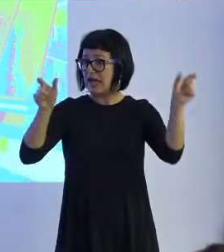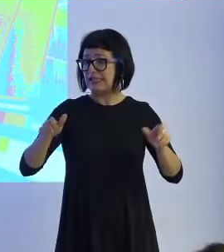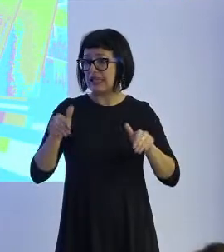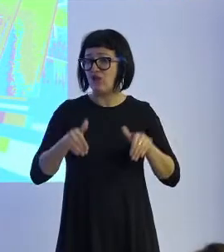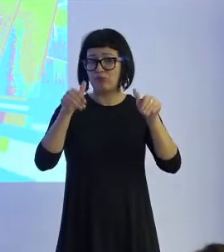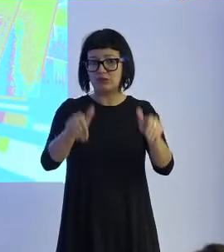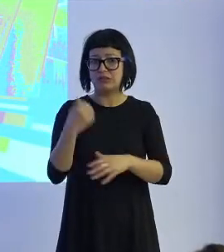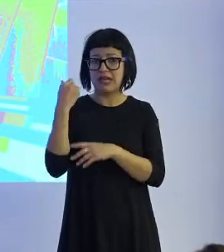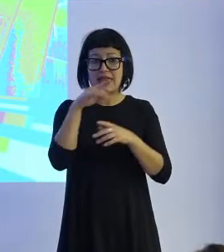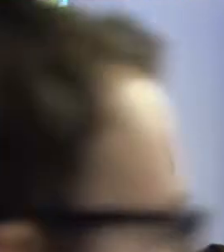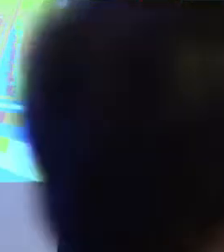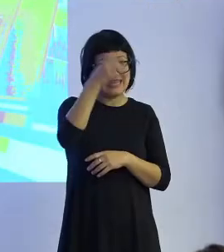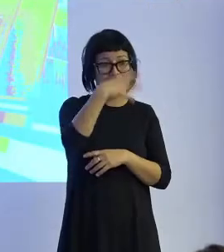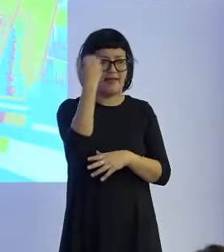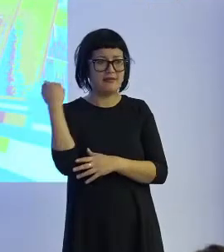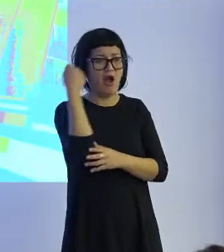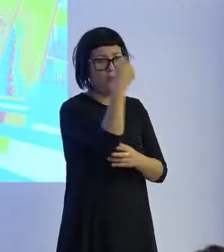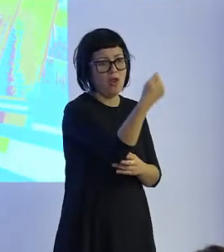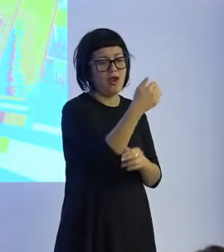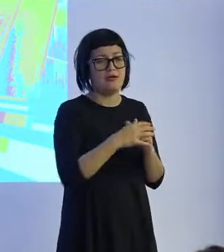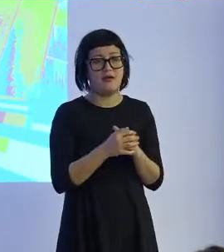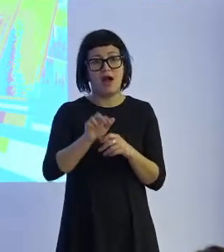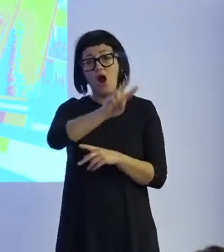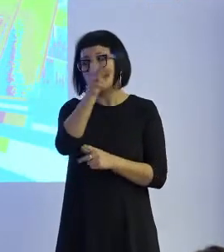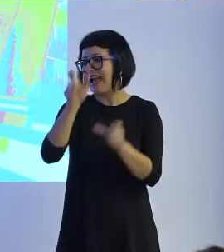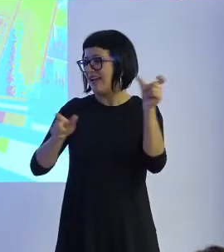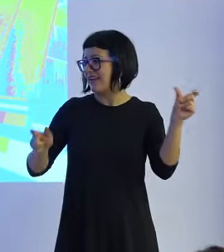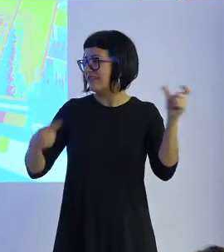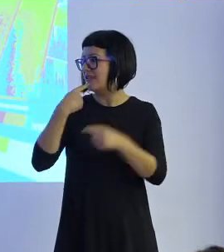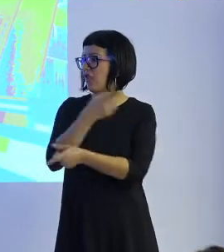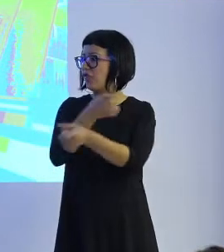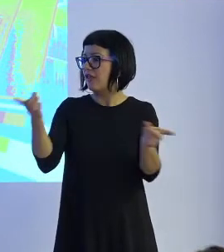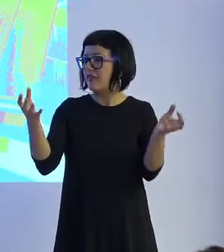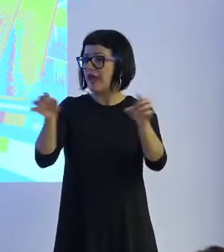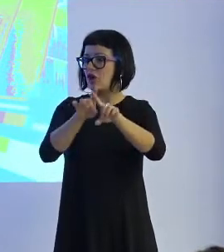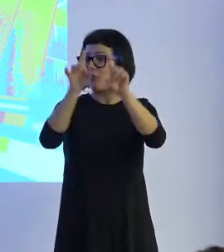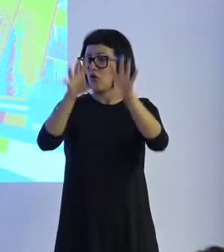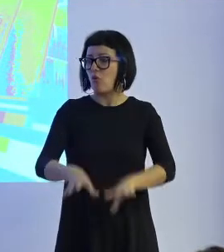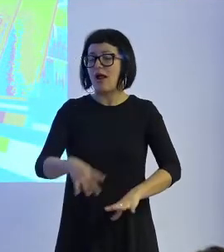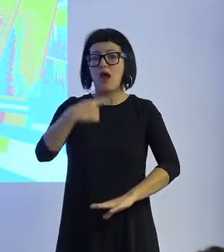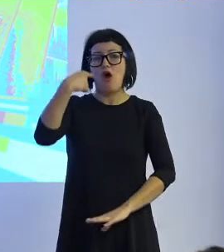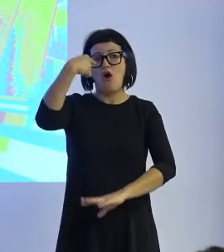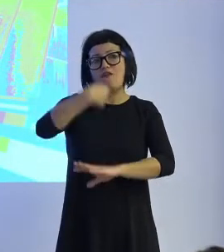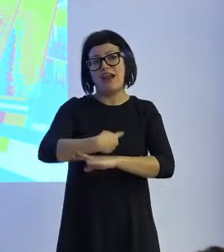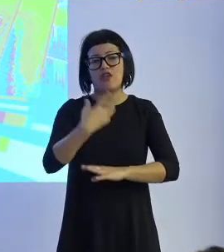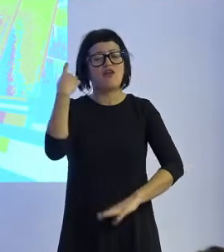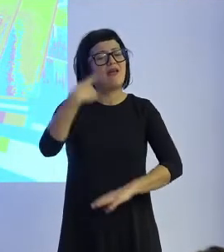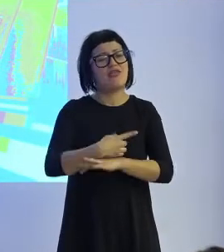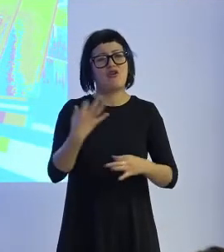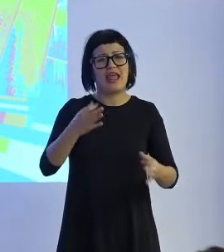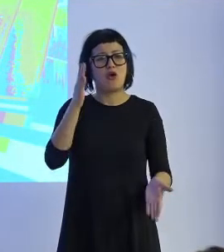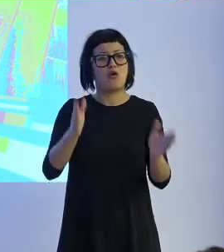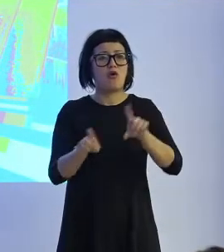apoyo a esta iniciativa. Otros hablan de imponer la obligación a los robots autónomos